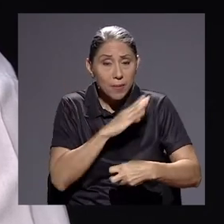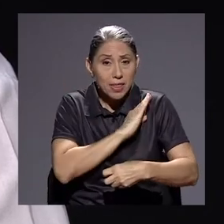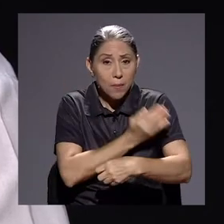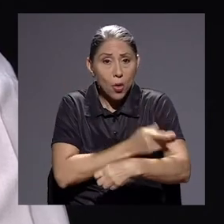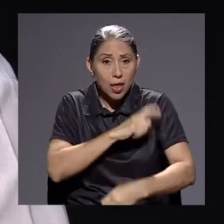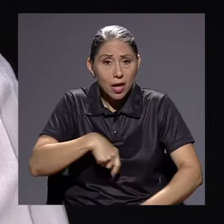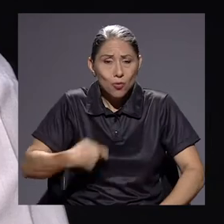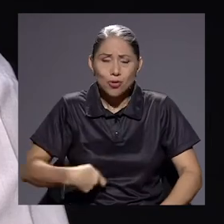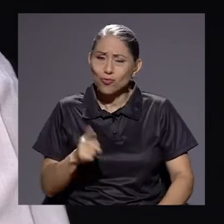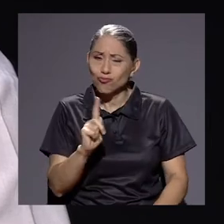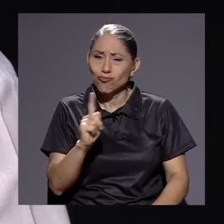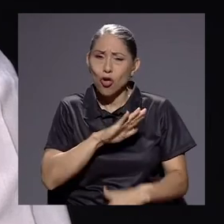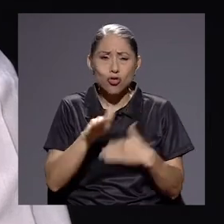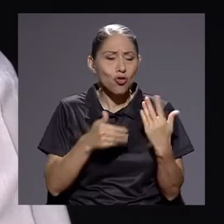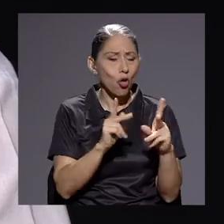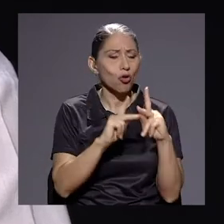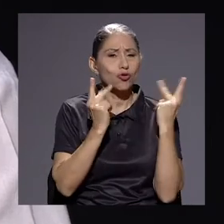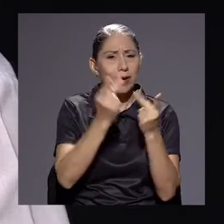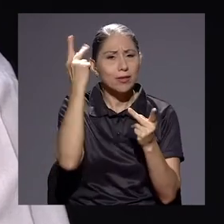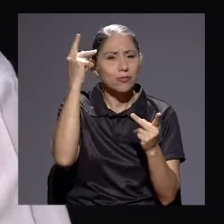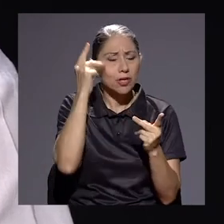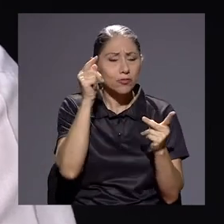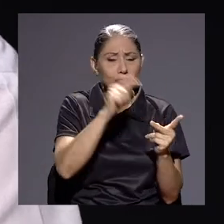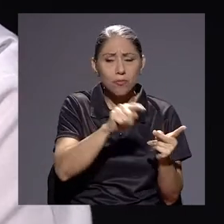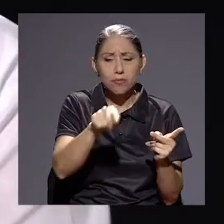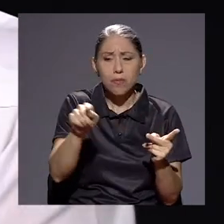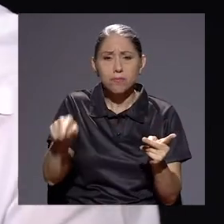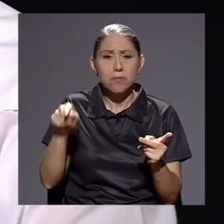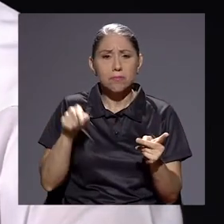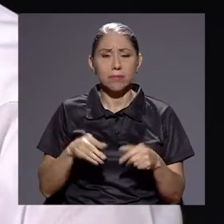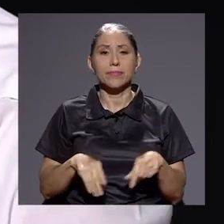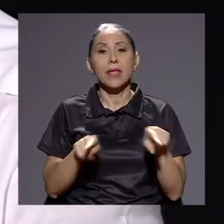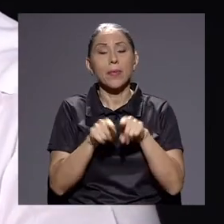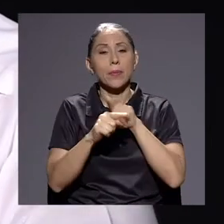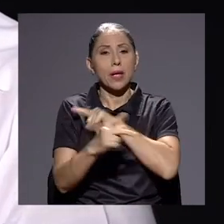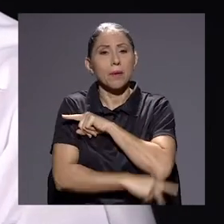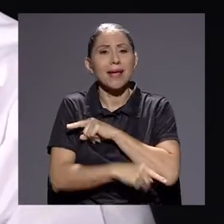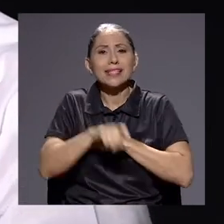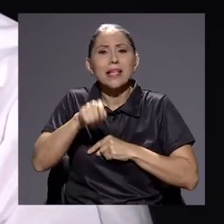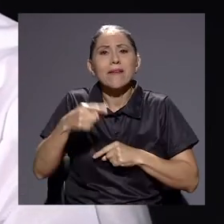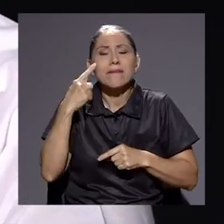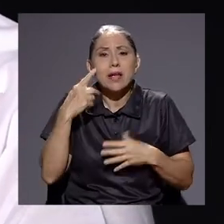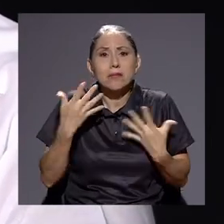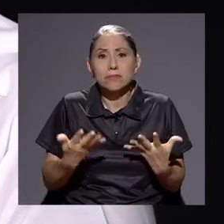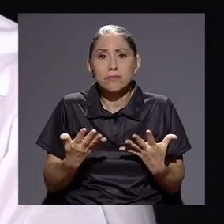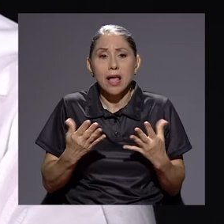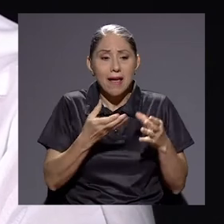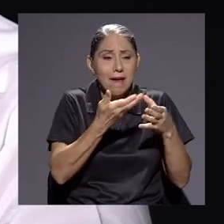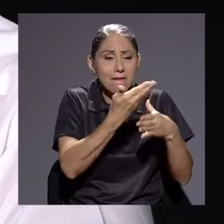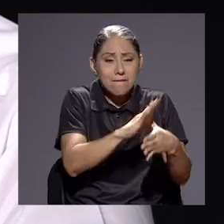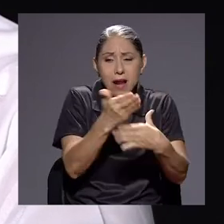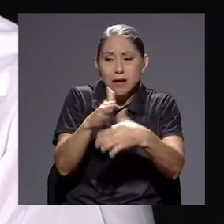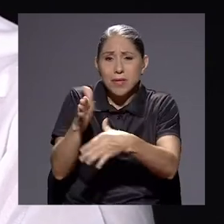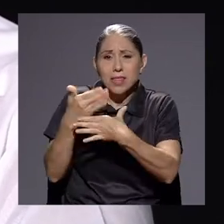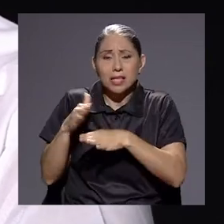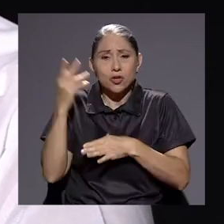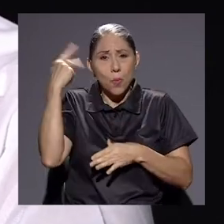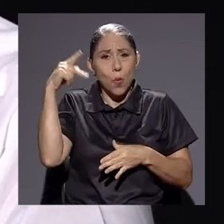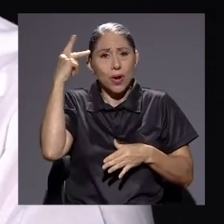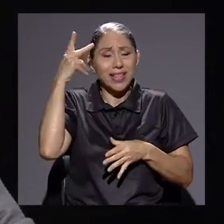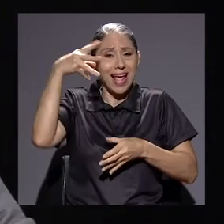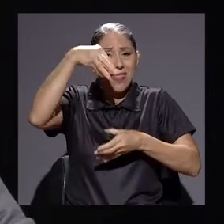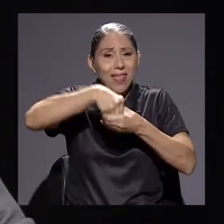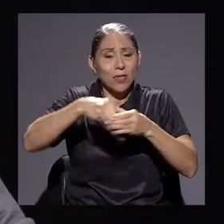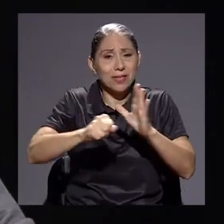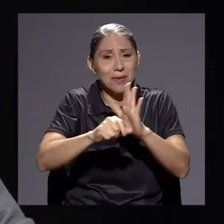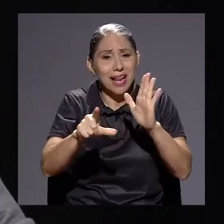los partidos, de todos. Y la otra cosa que el país tiene que definir, ¿cuál es el nivel de fragmentación política que quiere la Asamblea Legislativa?